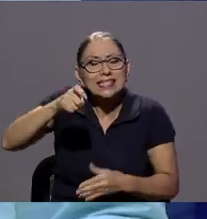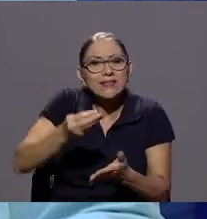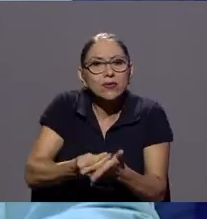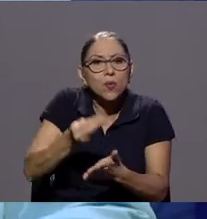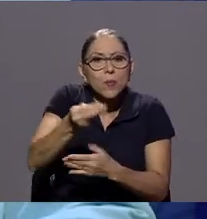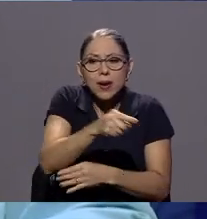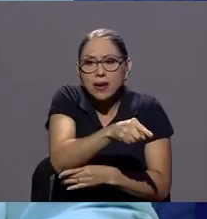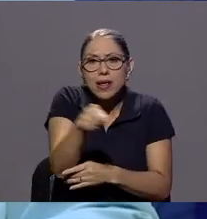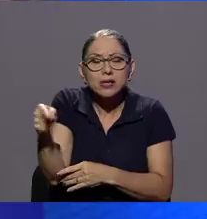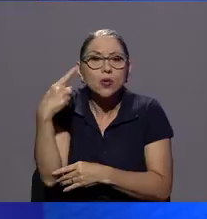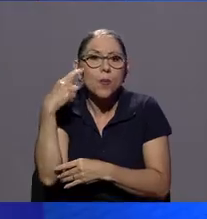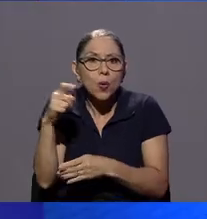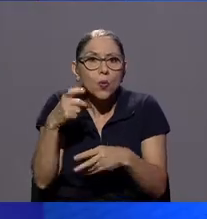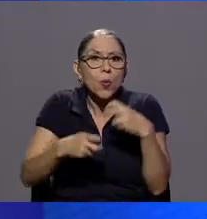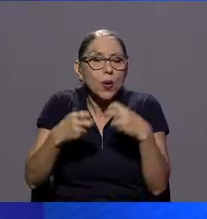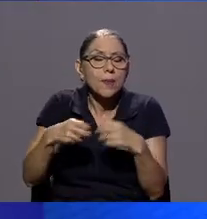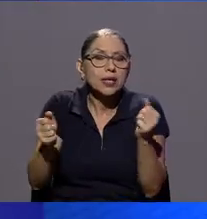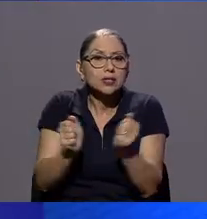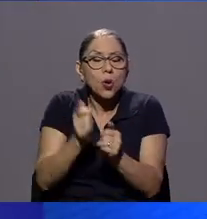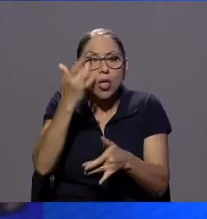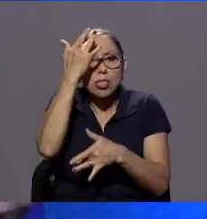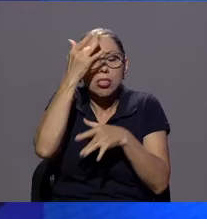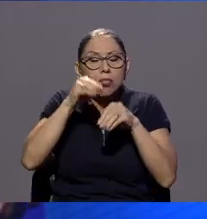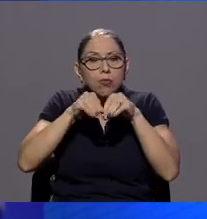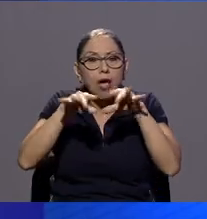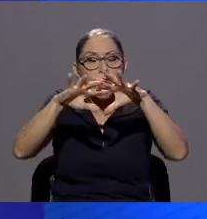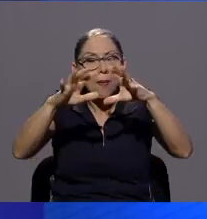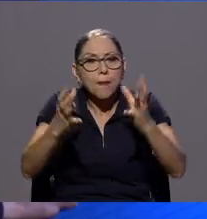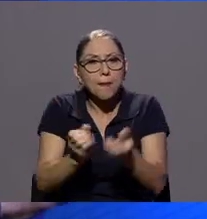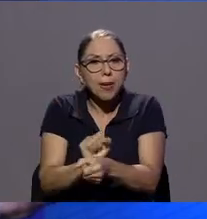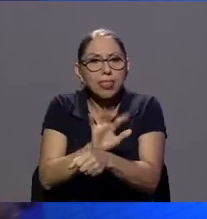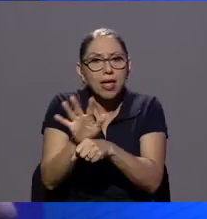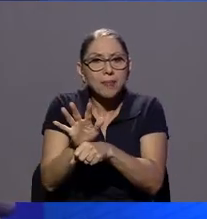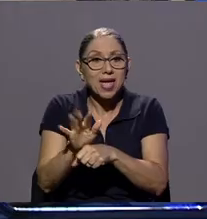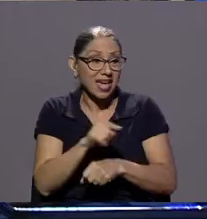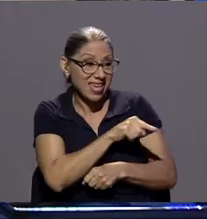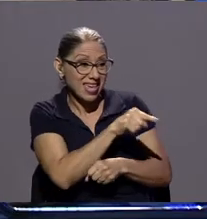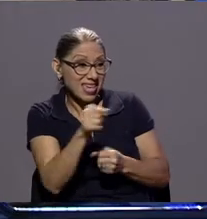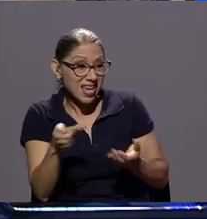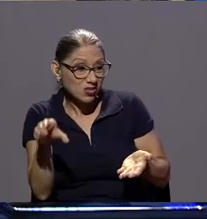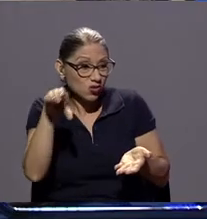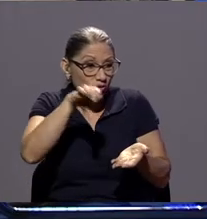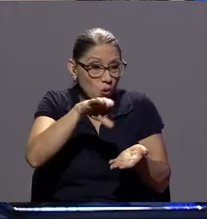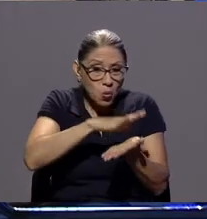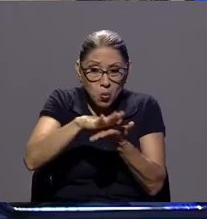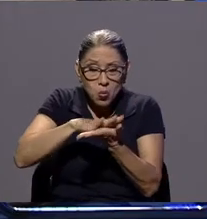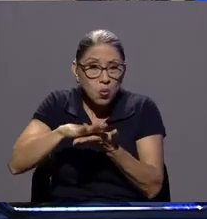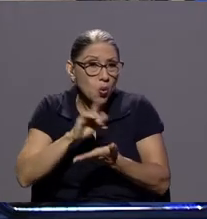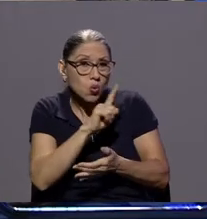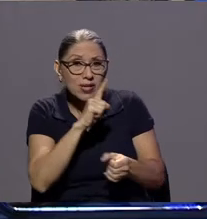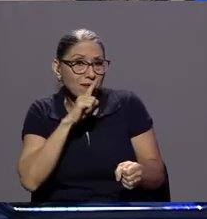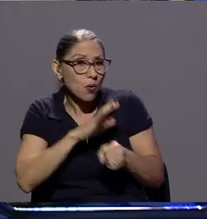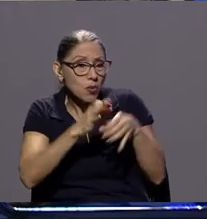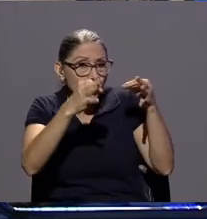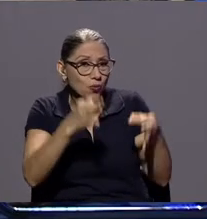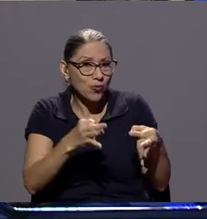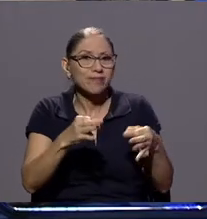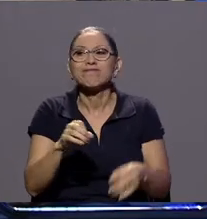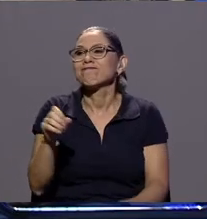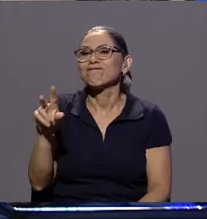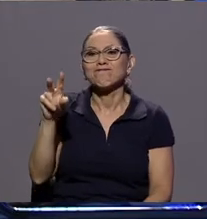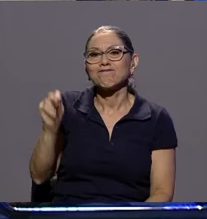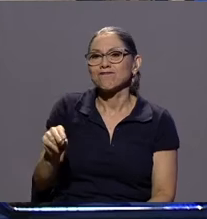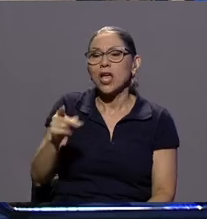problemas que se generan que se han venido con la pandemia no estaban cumpliendo ninguna función no y en este sentido nosotros nos fuimos a marcas baratas